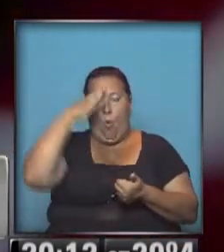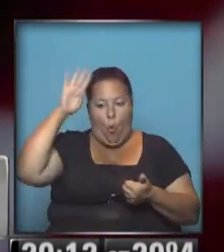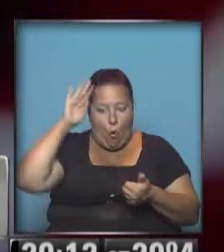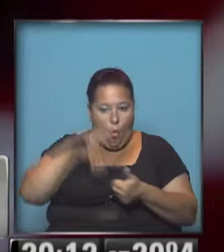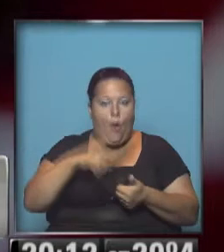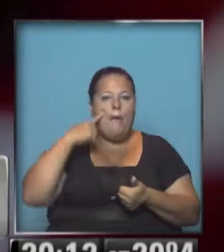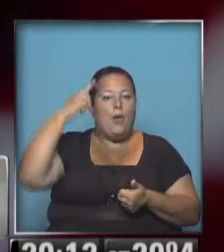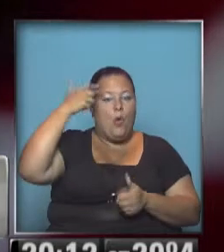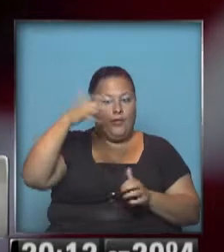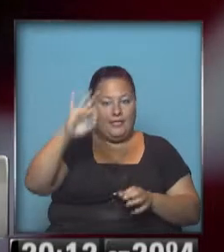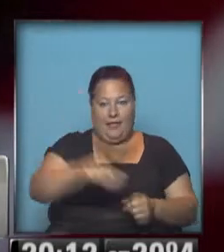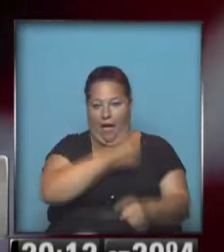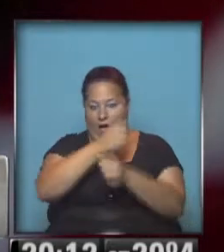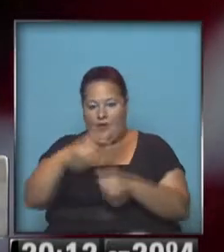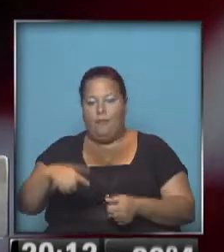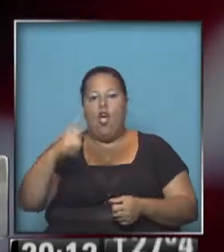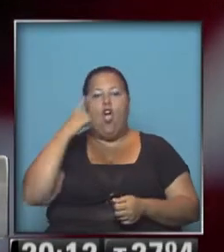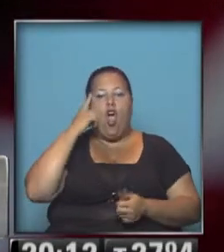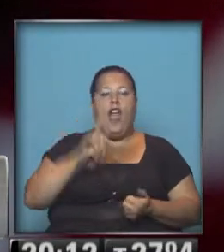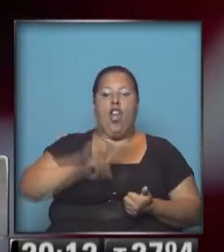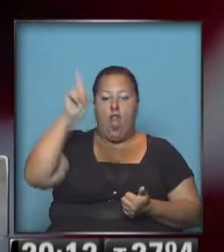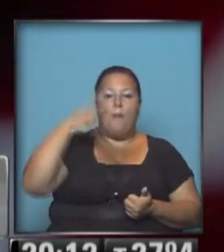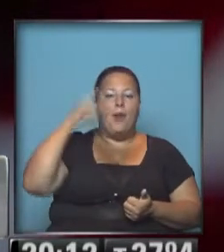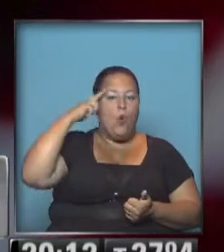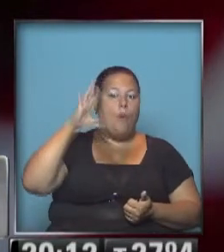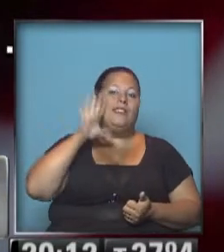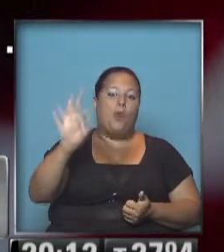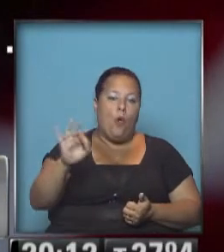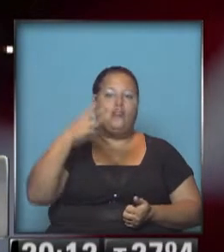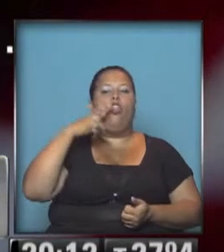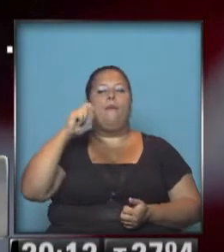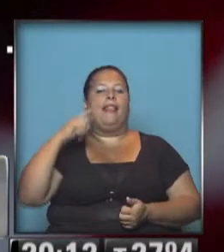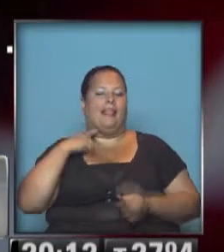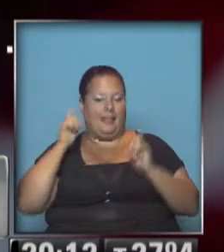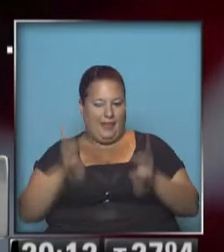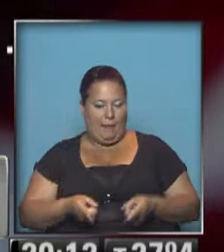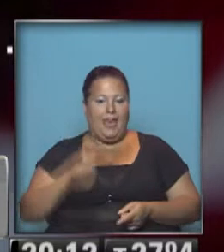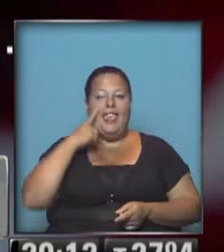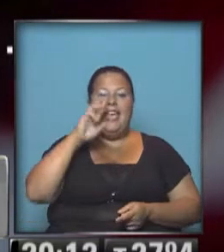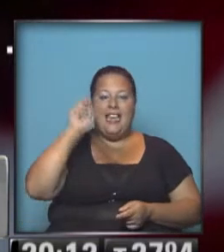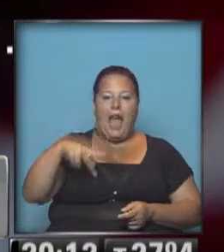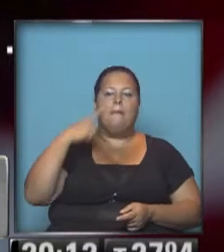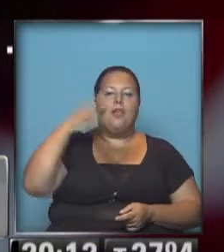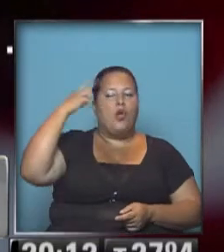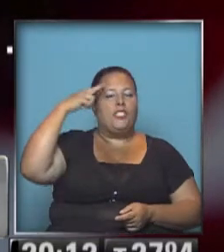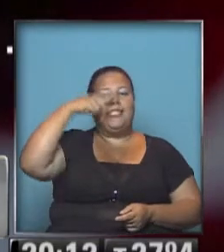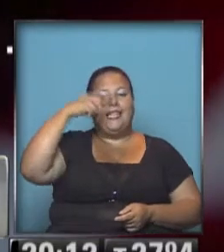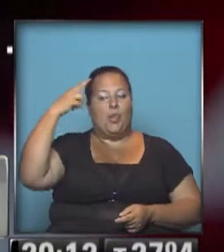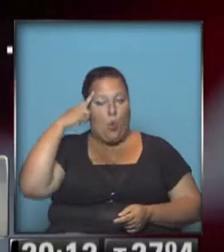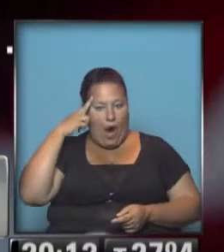desde 1960, Corea del Norte en 1950 y en 2013, Irán 1979,